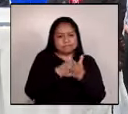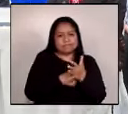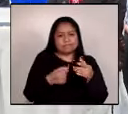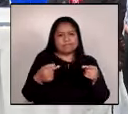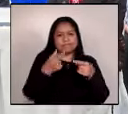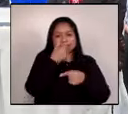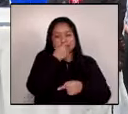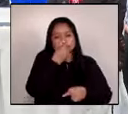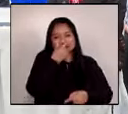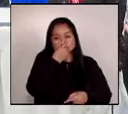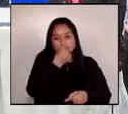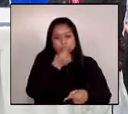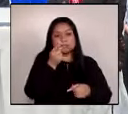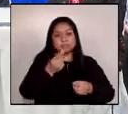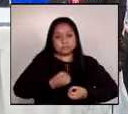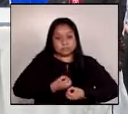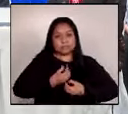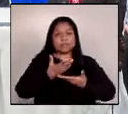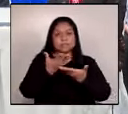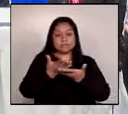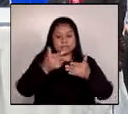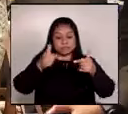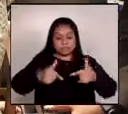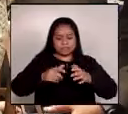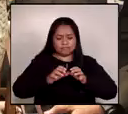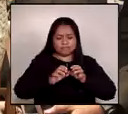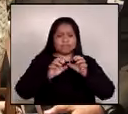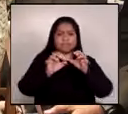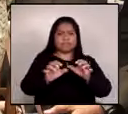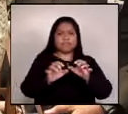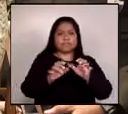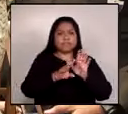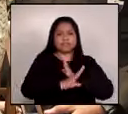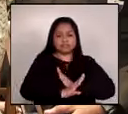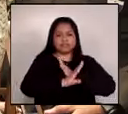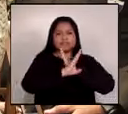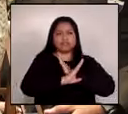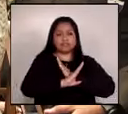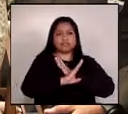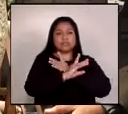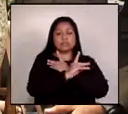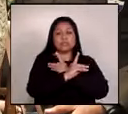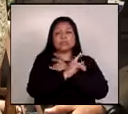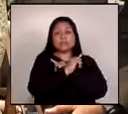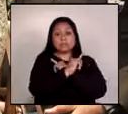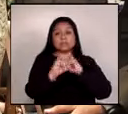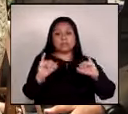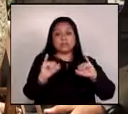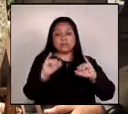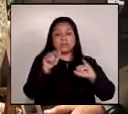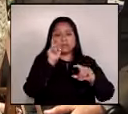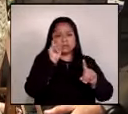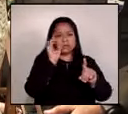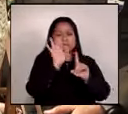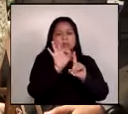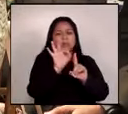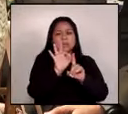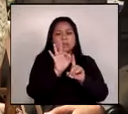corrupción, brindando a este esfuerzo las garantías de independencia y objetividad